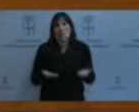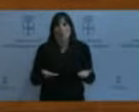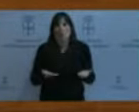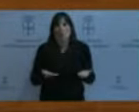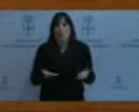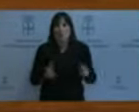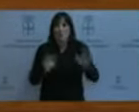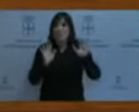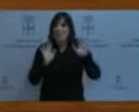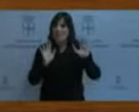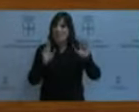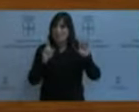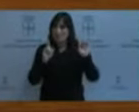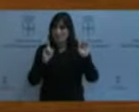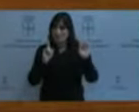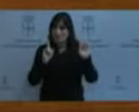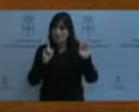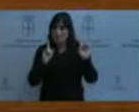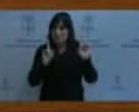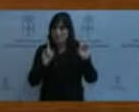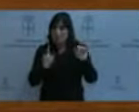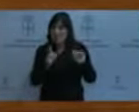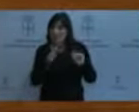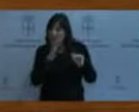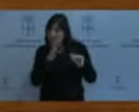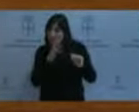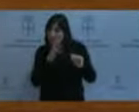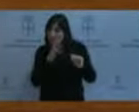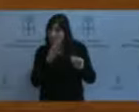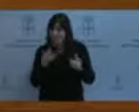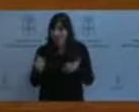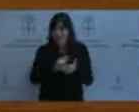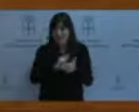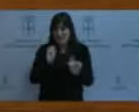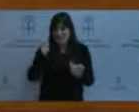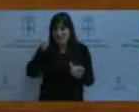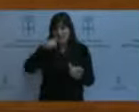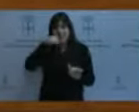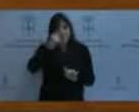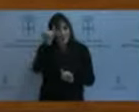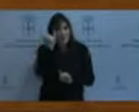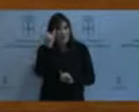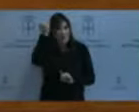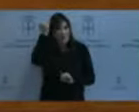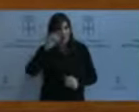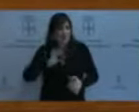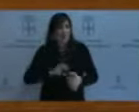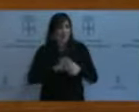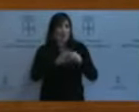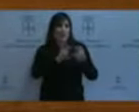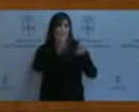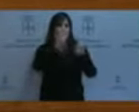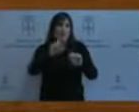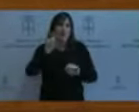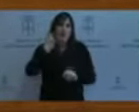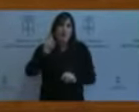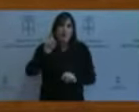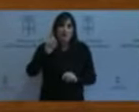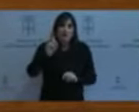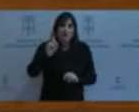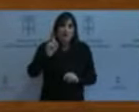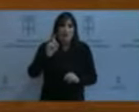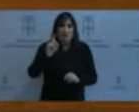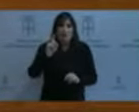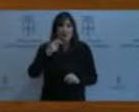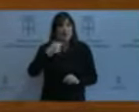han entrado en los últimos meses iniciativas en esta Cámara sobre el tema educativo. Y yo no oigo más que hablar